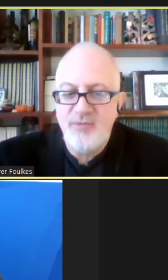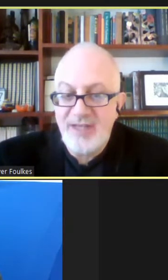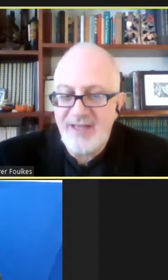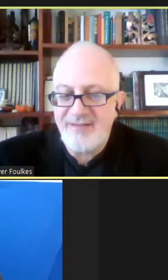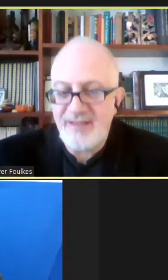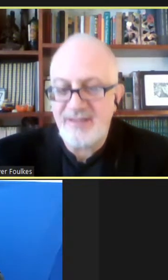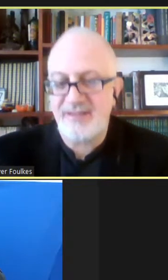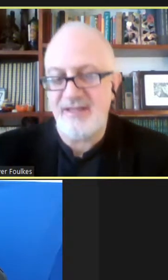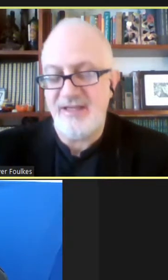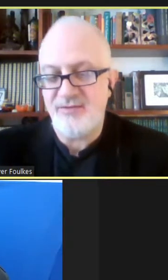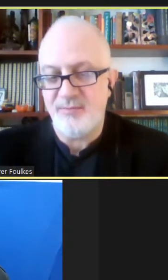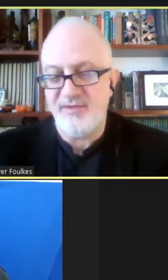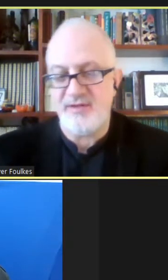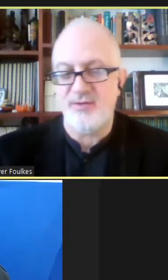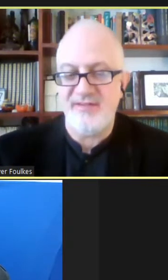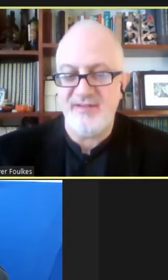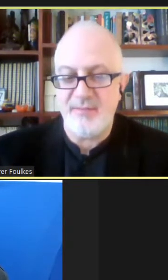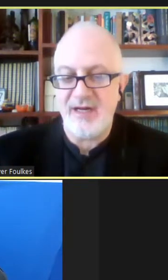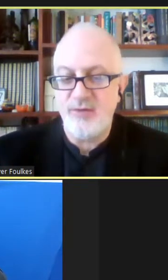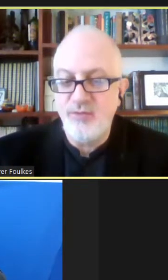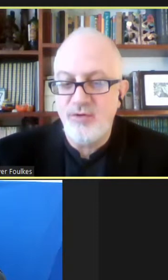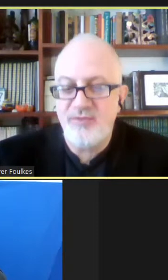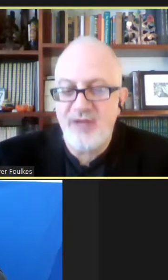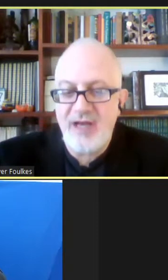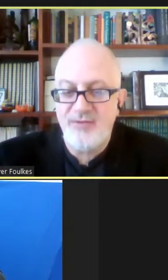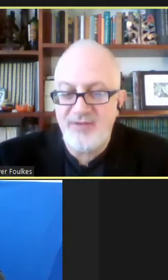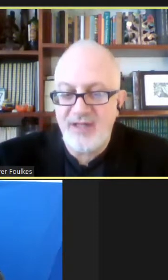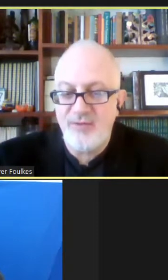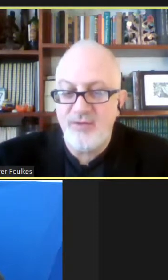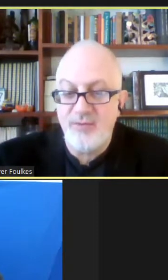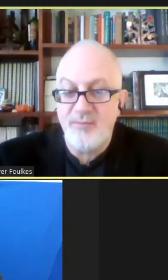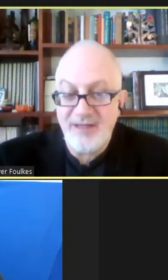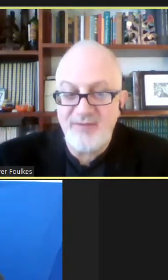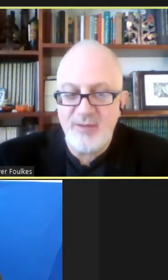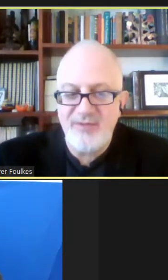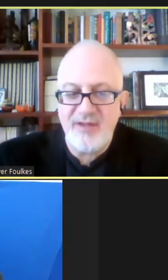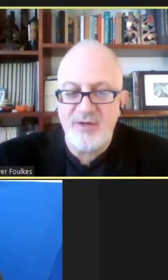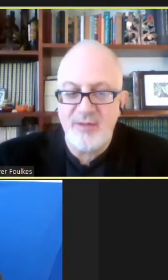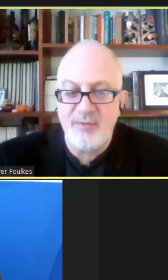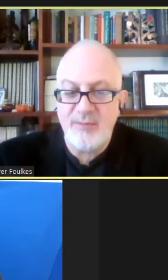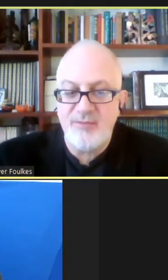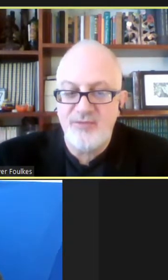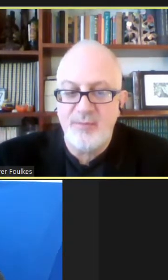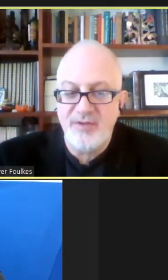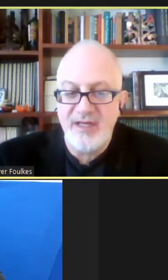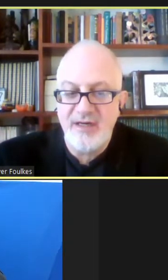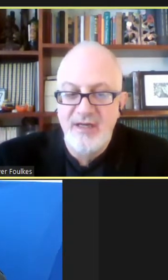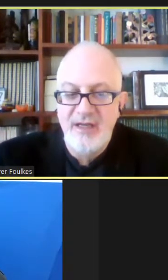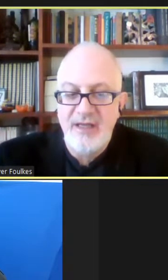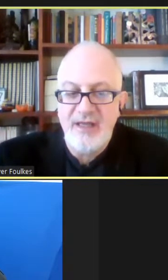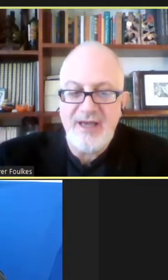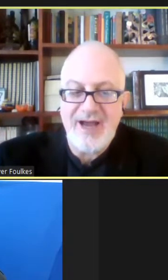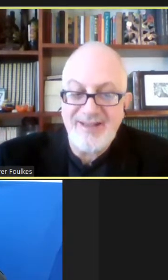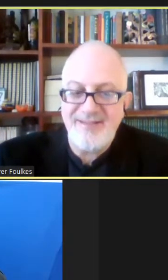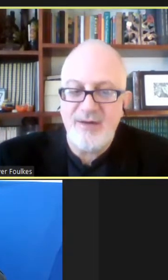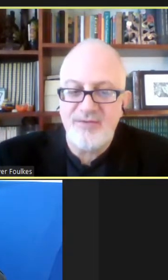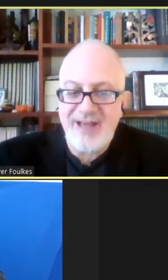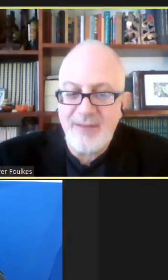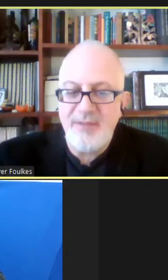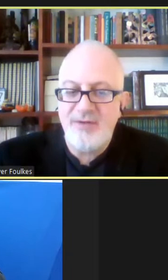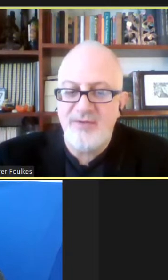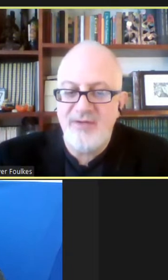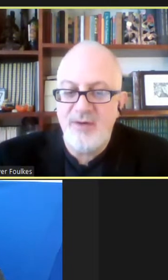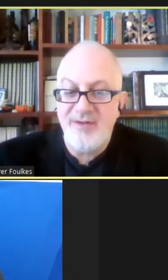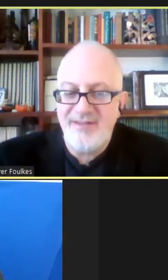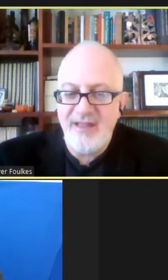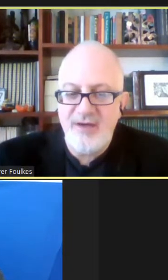Su quehacer, y esto puede ser noticia para algunos, ha cruzado con más frecuencia de lo que podríamos suponer hacia los